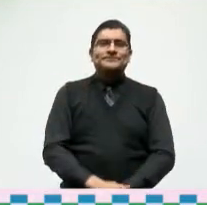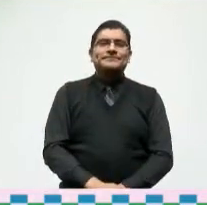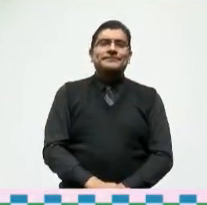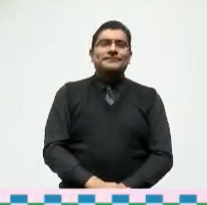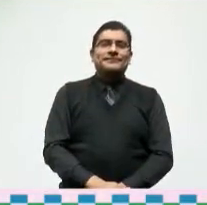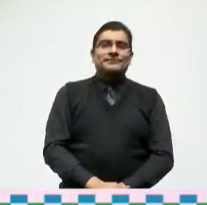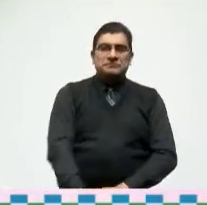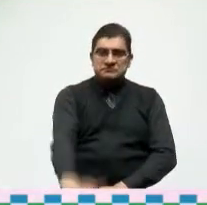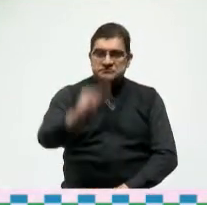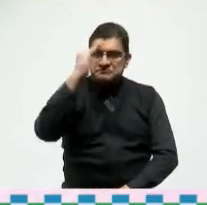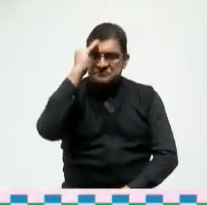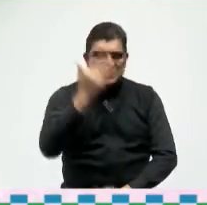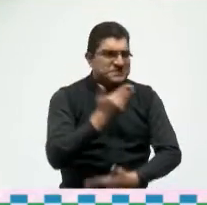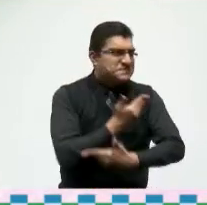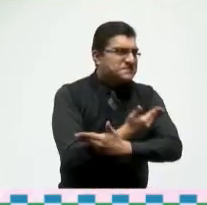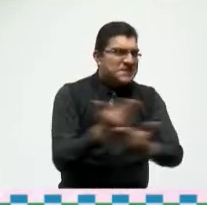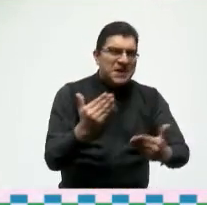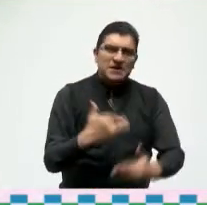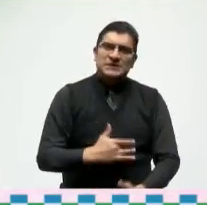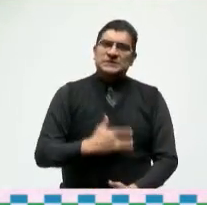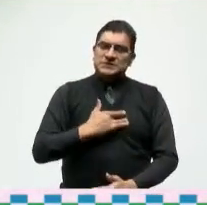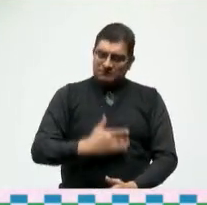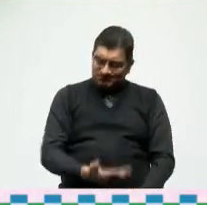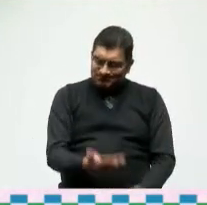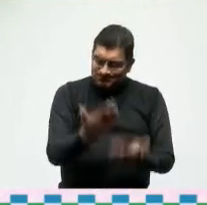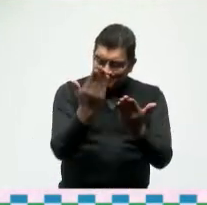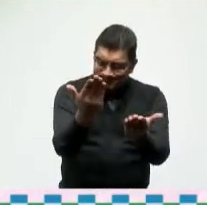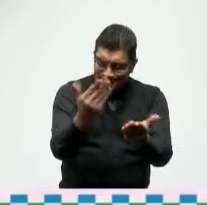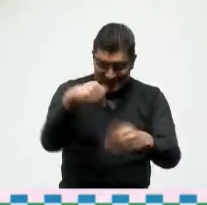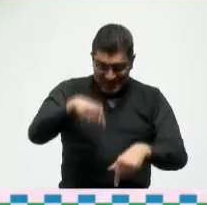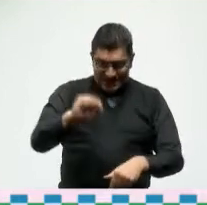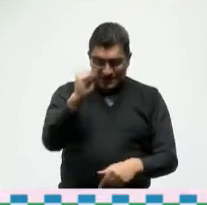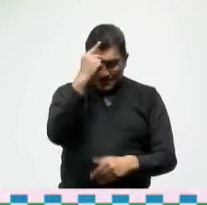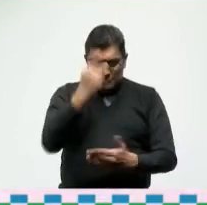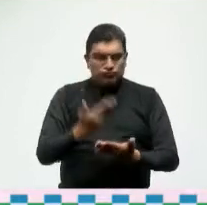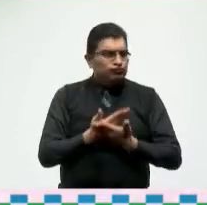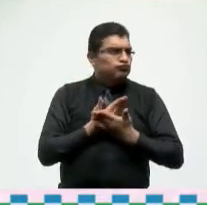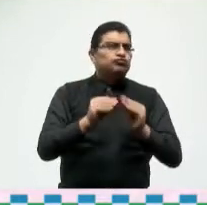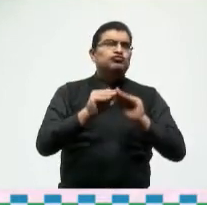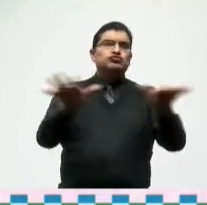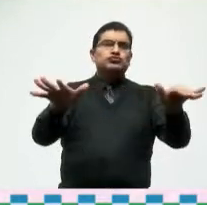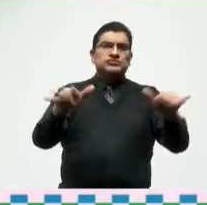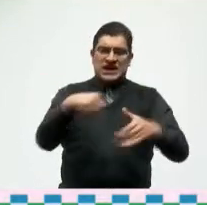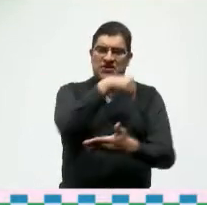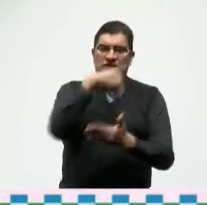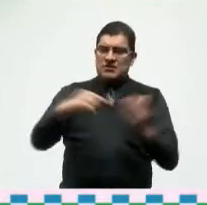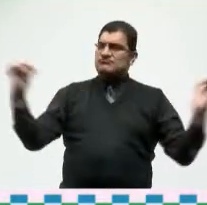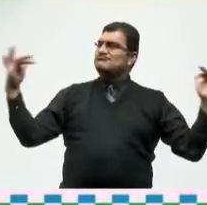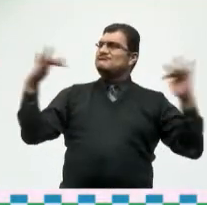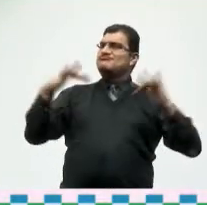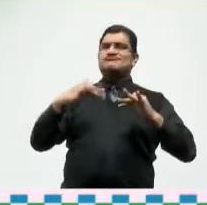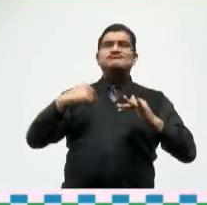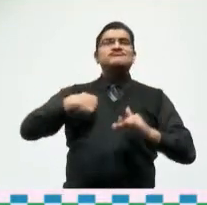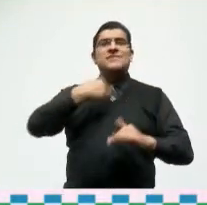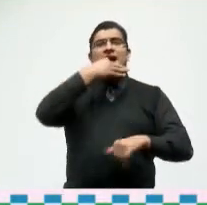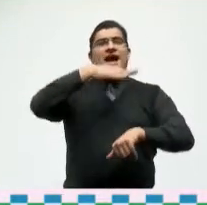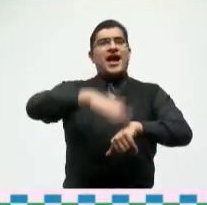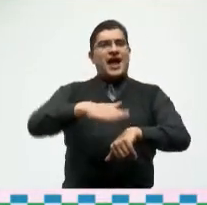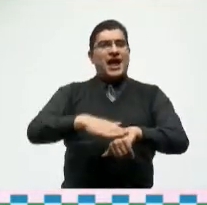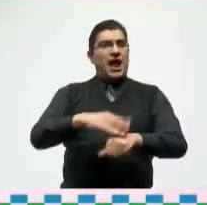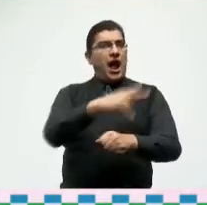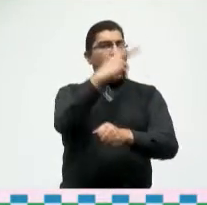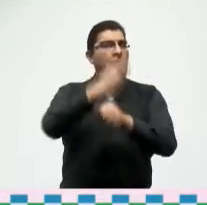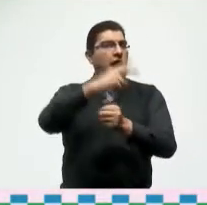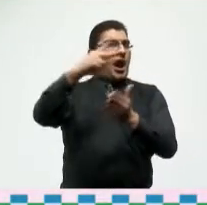reciban todos y todos un afectuoso saludo desde San Luis Potosí sede como ya lo mencioné del